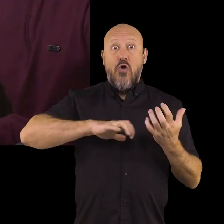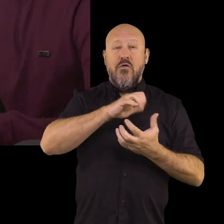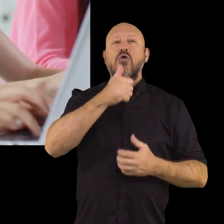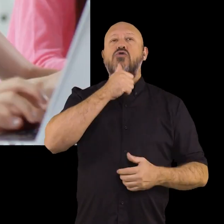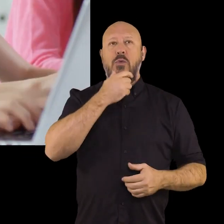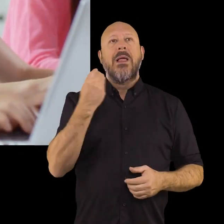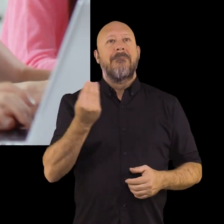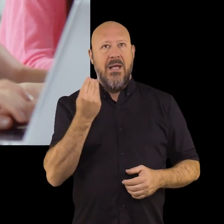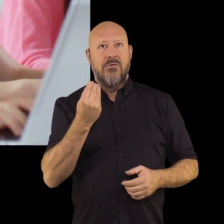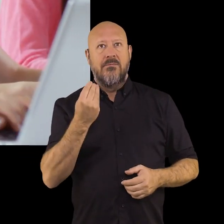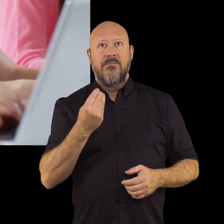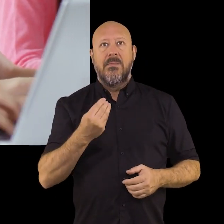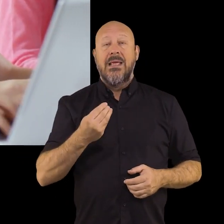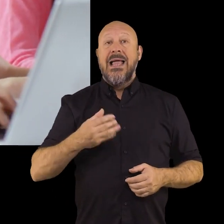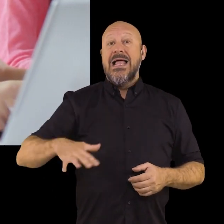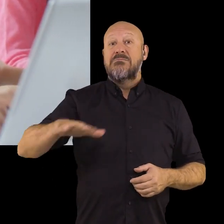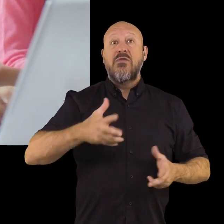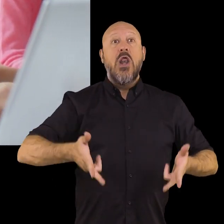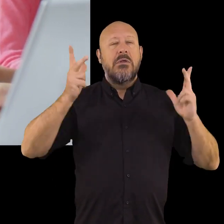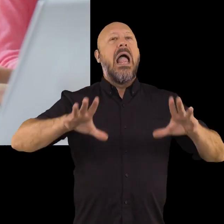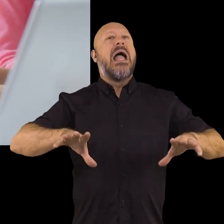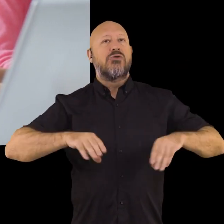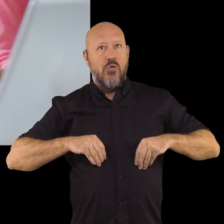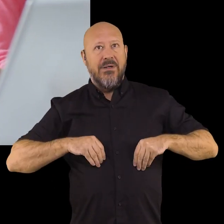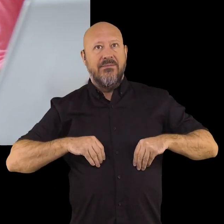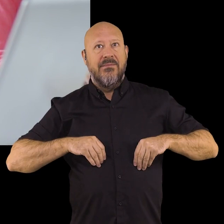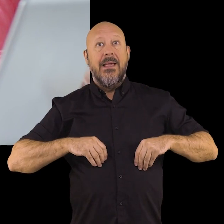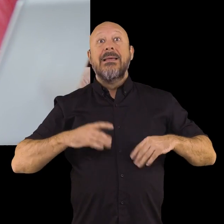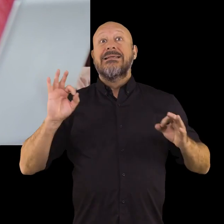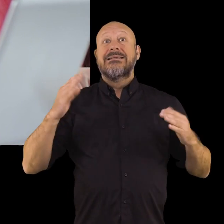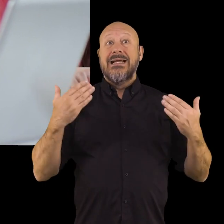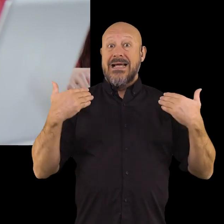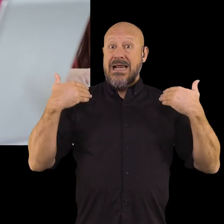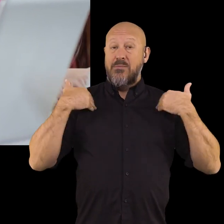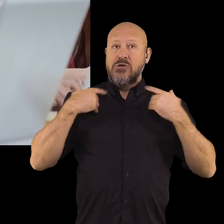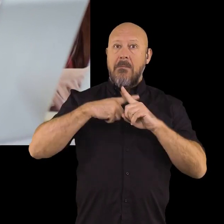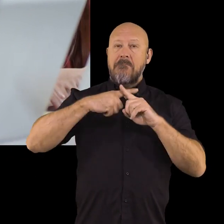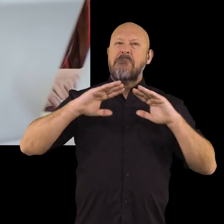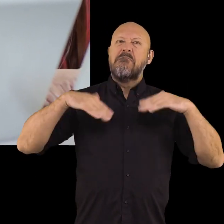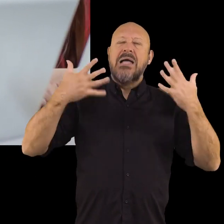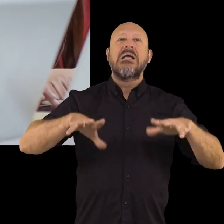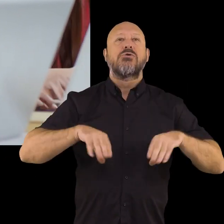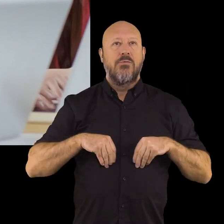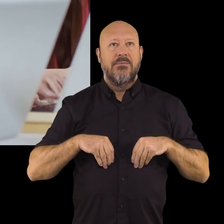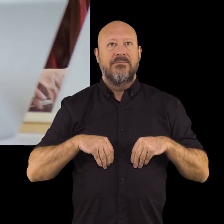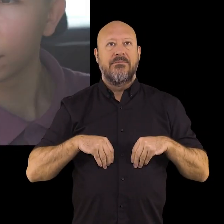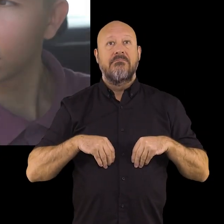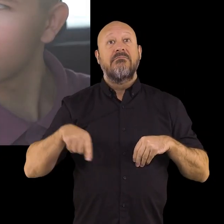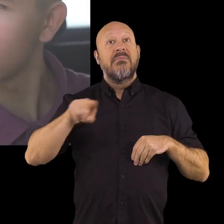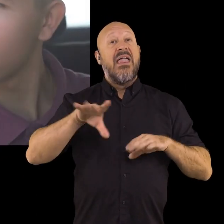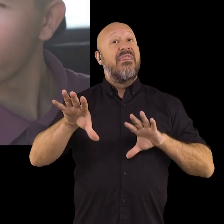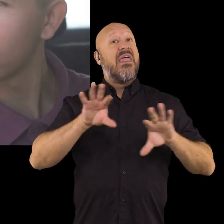conflictos. Asumen más espacios de libertad y asumen mayores grados de responsabilidad.